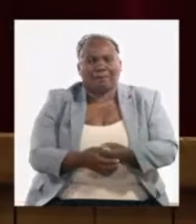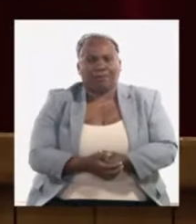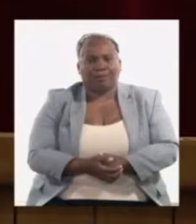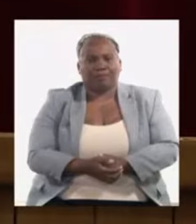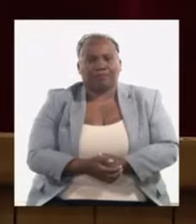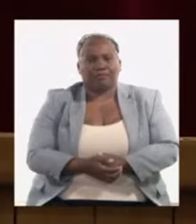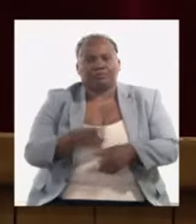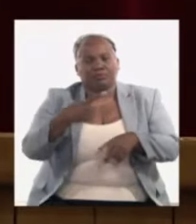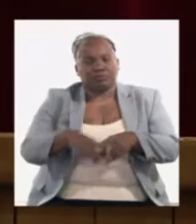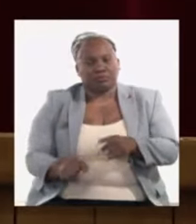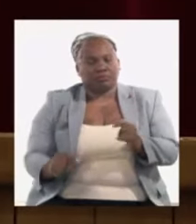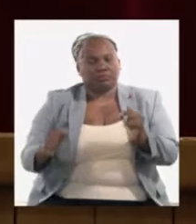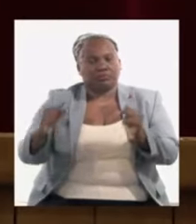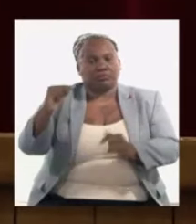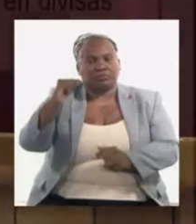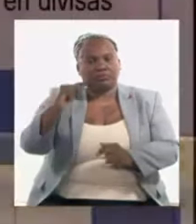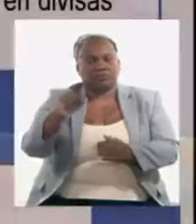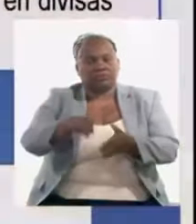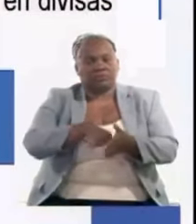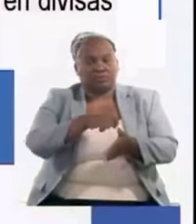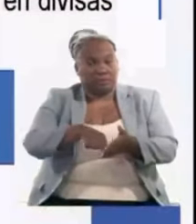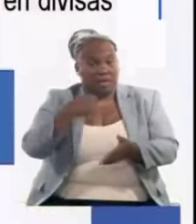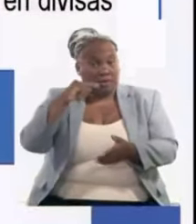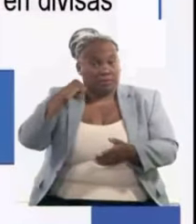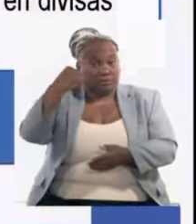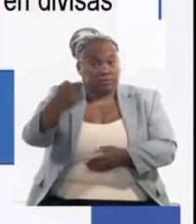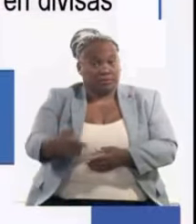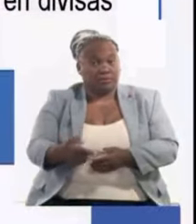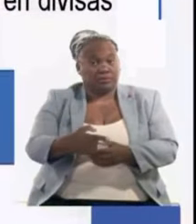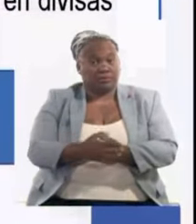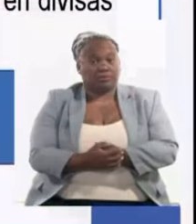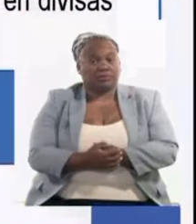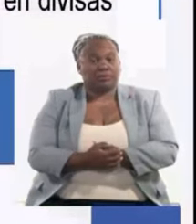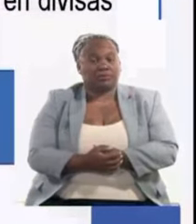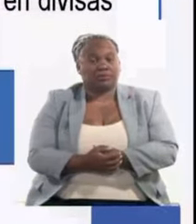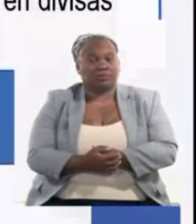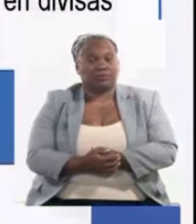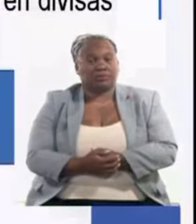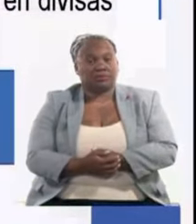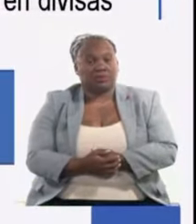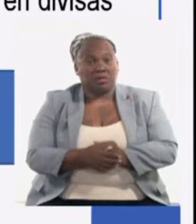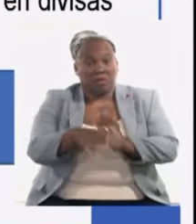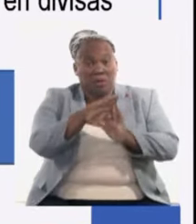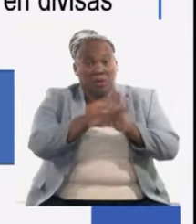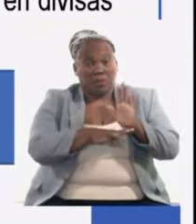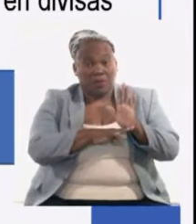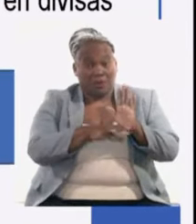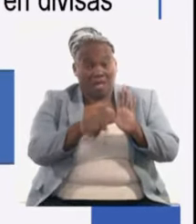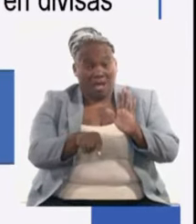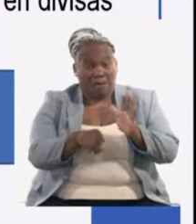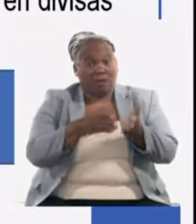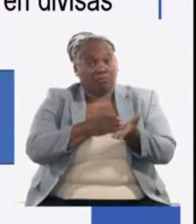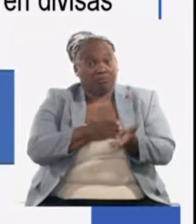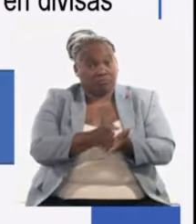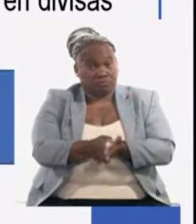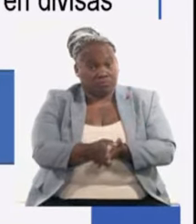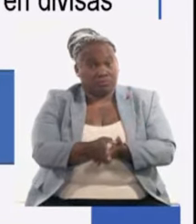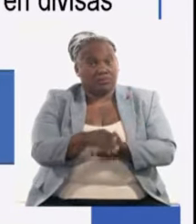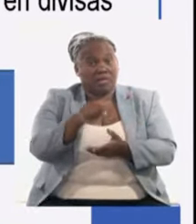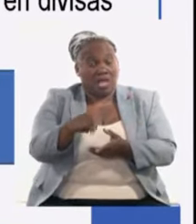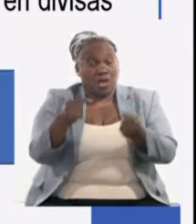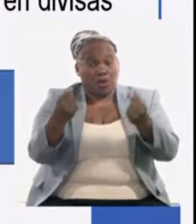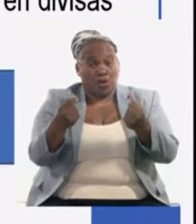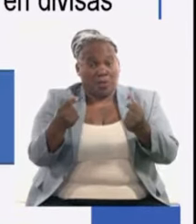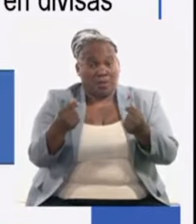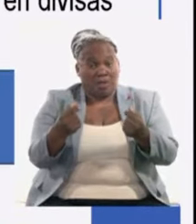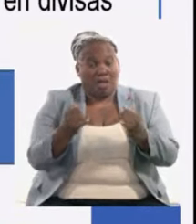otra prioridad del plan el próximo año el programa de estabilización macroeconómica y vamos a ir creando condiciones para ir dando